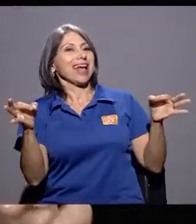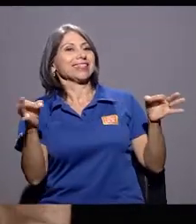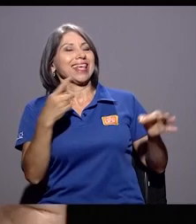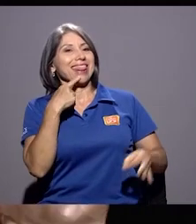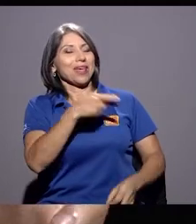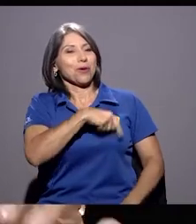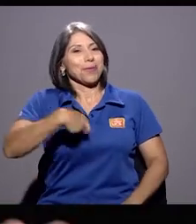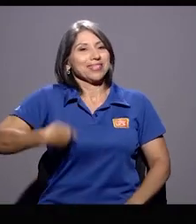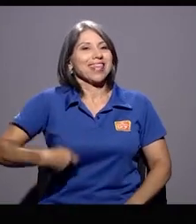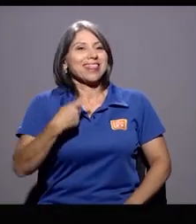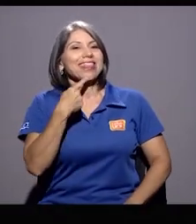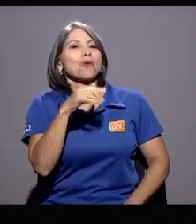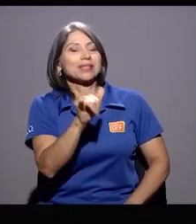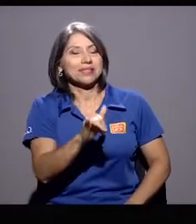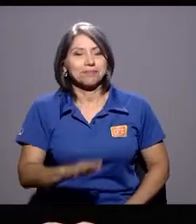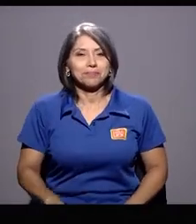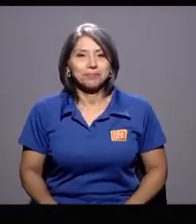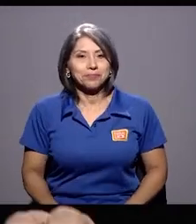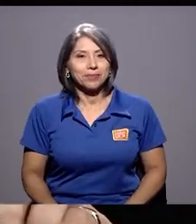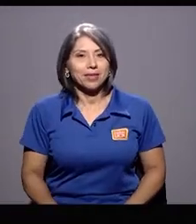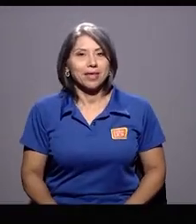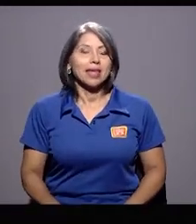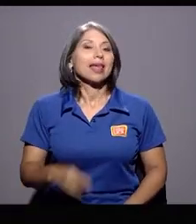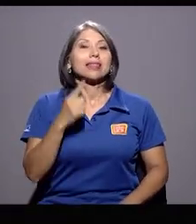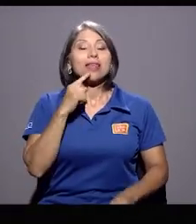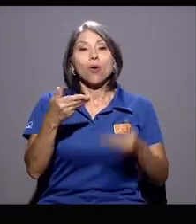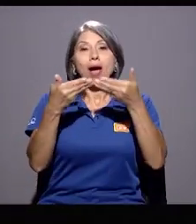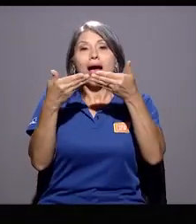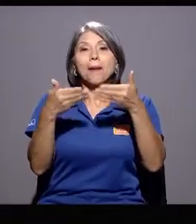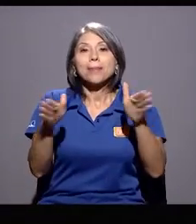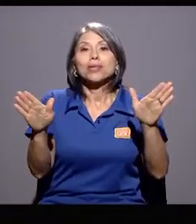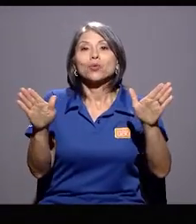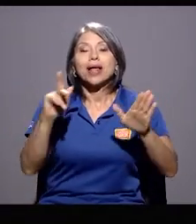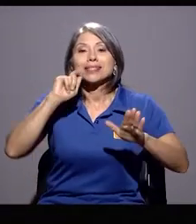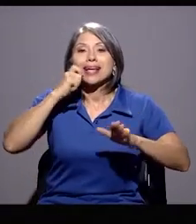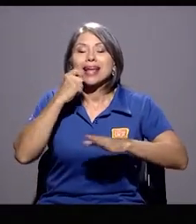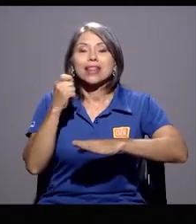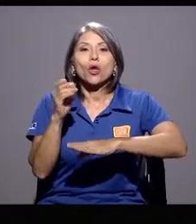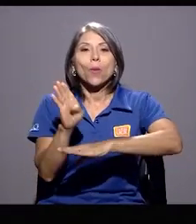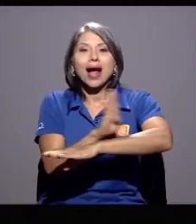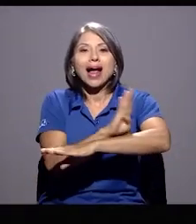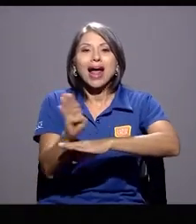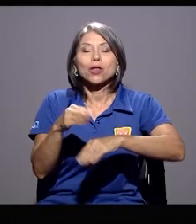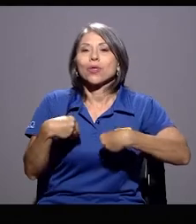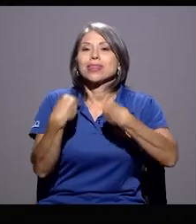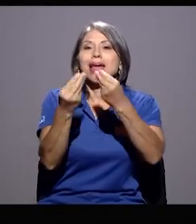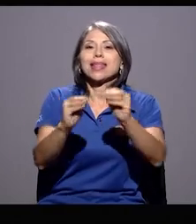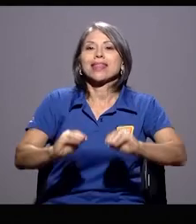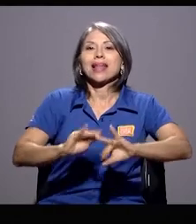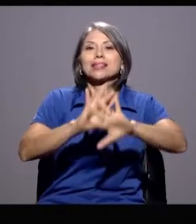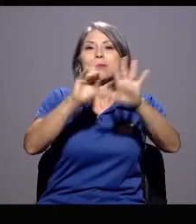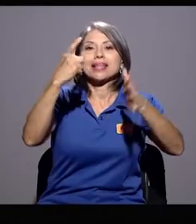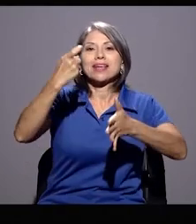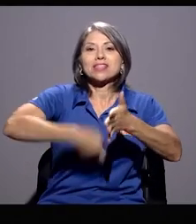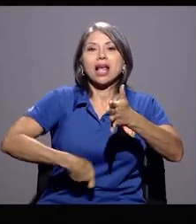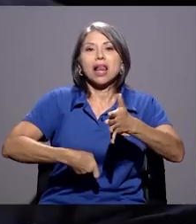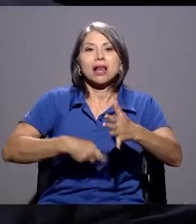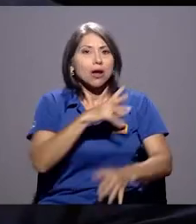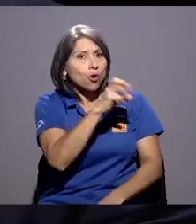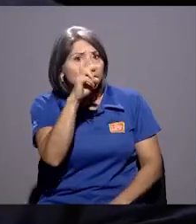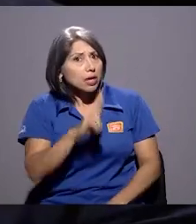presidente lo dijo así. La apertura del secreto bancario daría transparencia fiscal. Costa Rica no tiene transparencia fiscal.